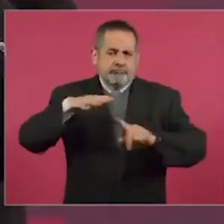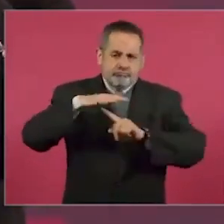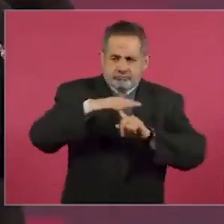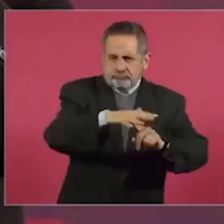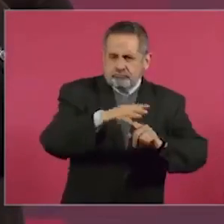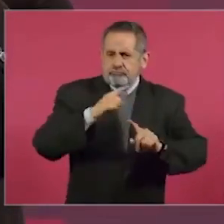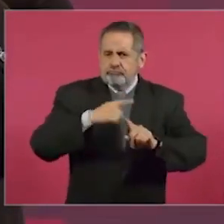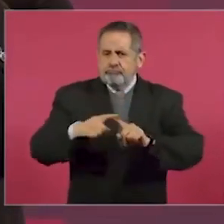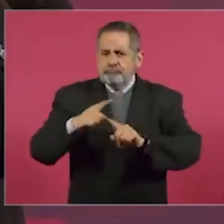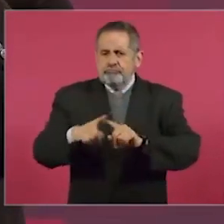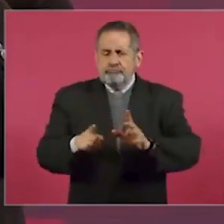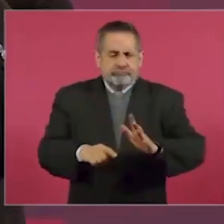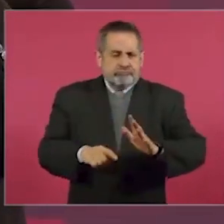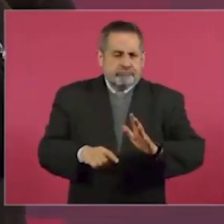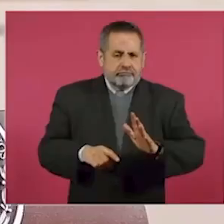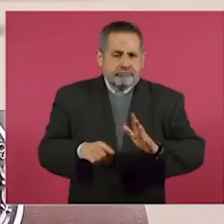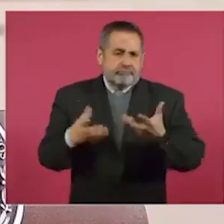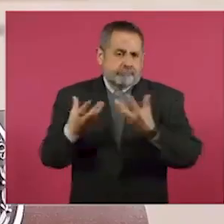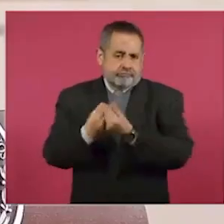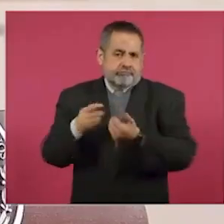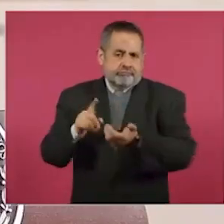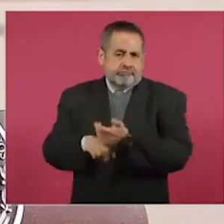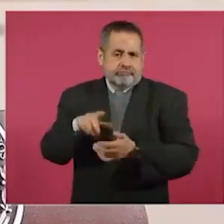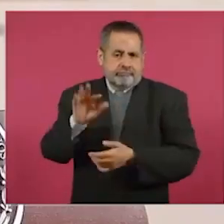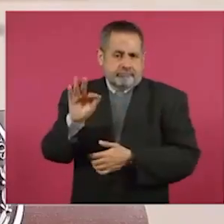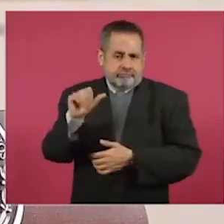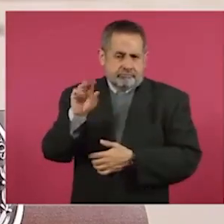de la Fuerza Aérea,